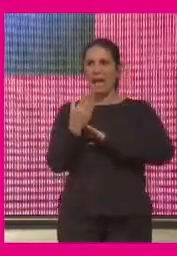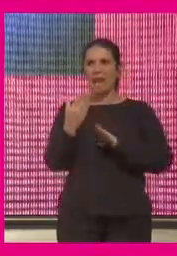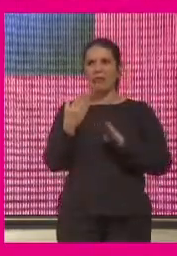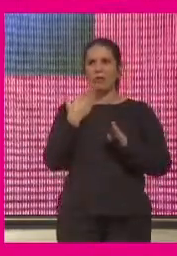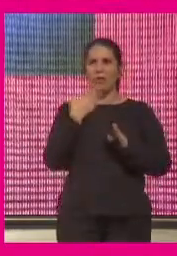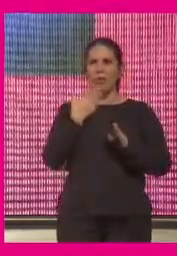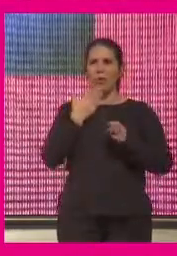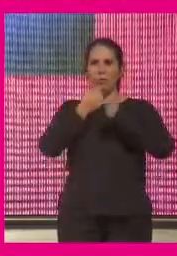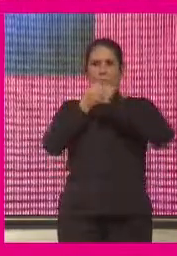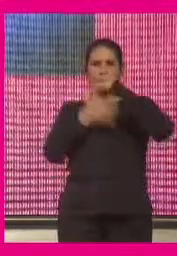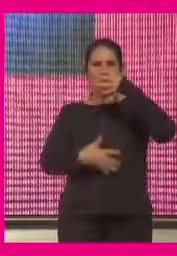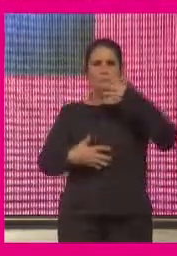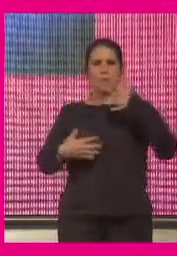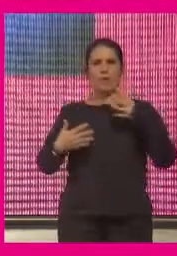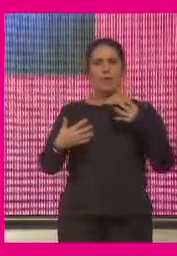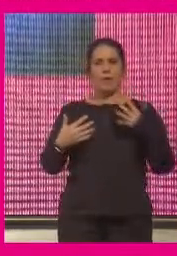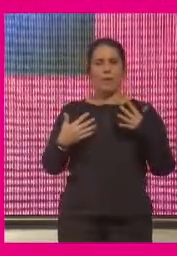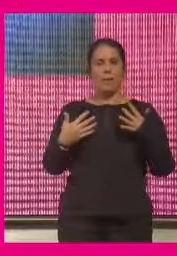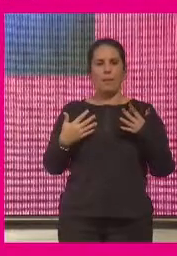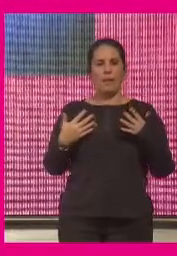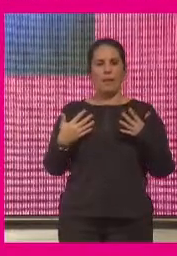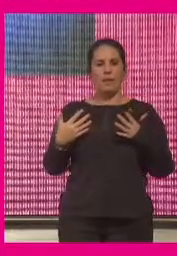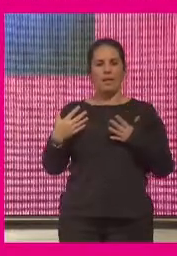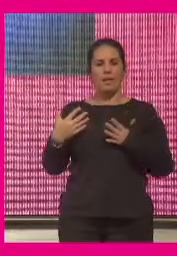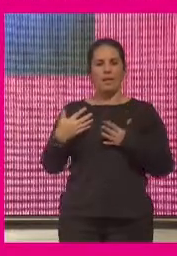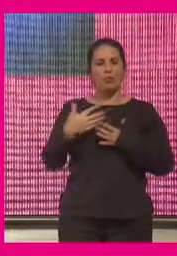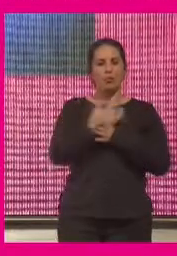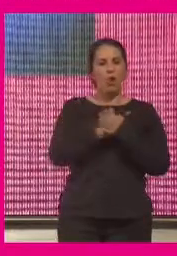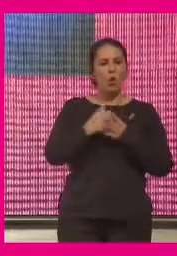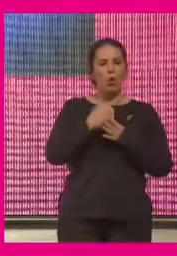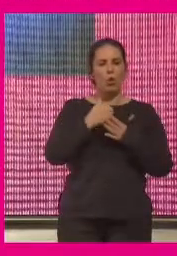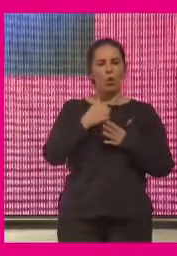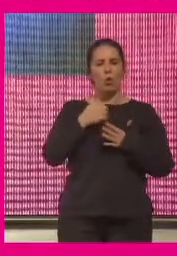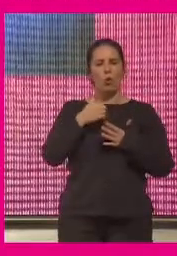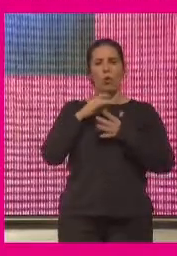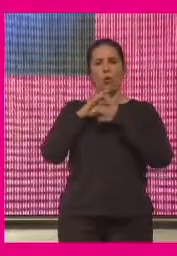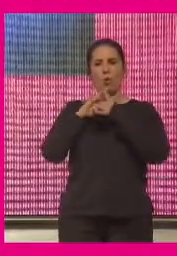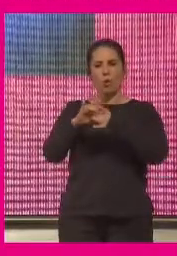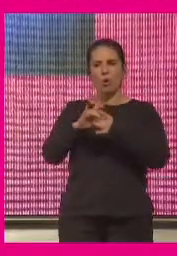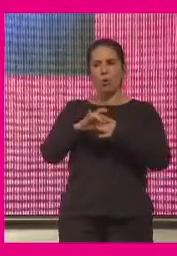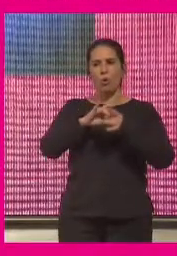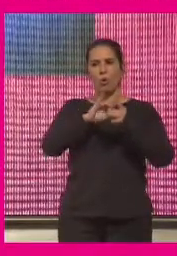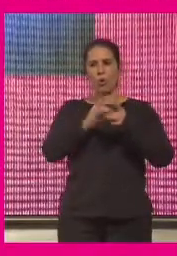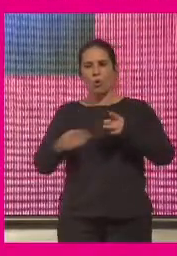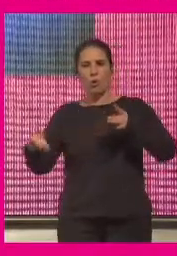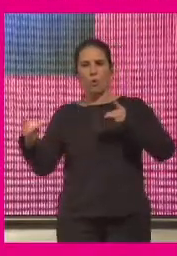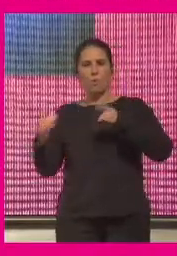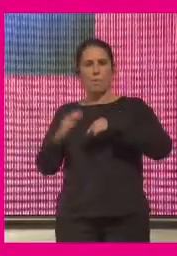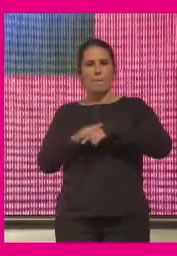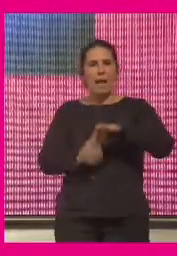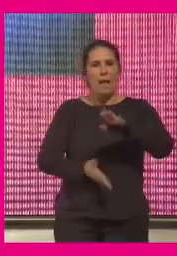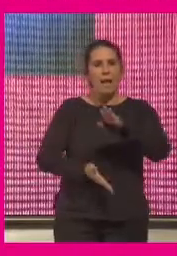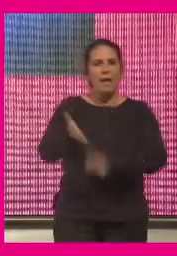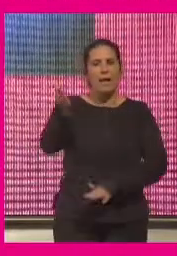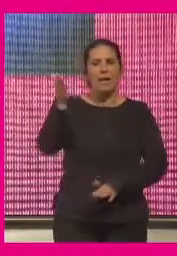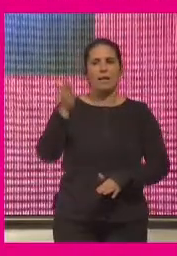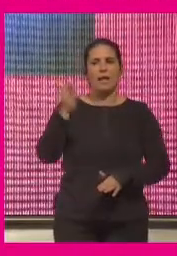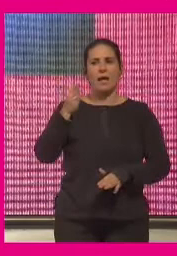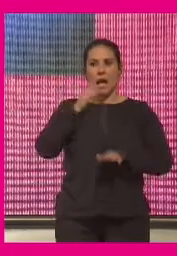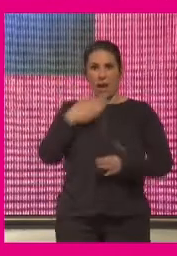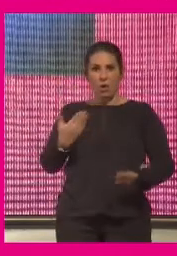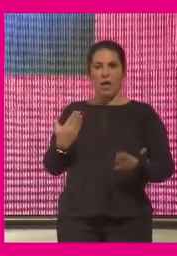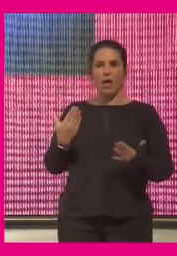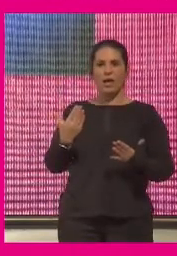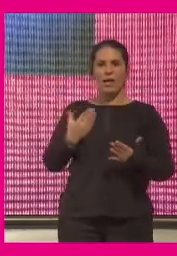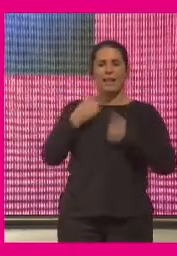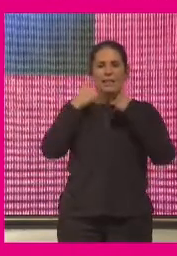corpus no solamente normativo sino sobre todo ese relato que envuelva la aproximación que en estos momentos